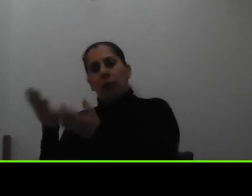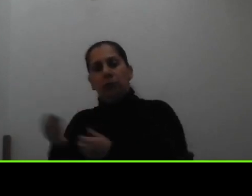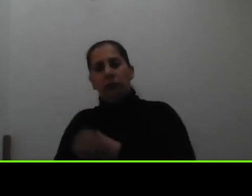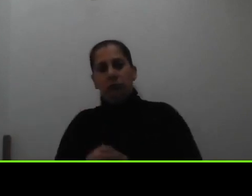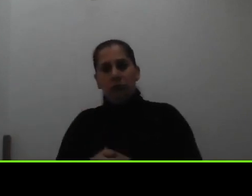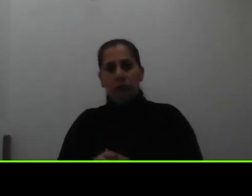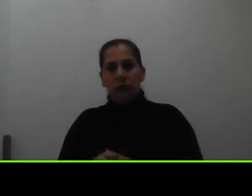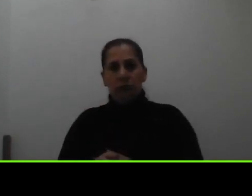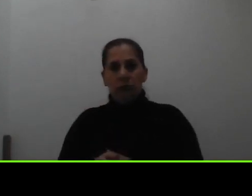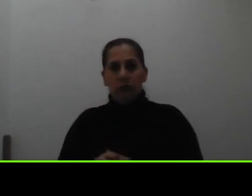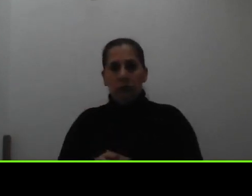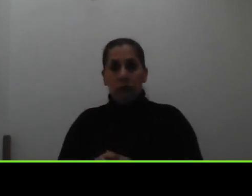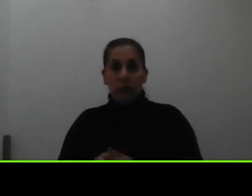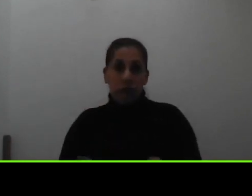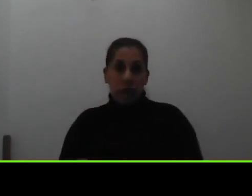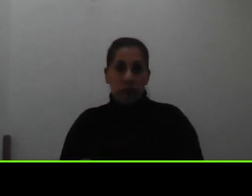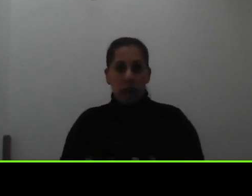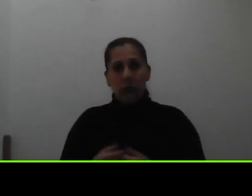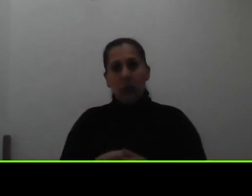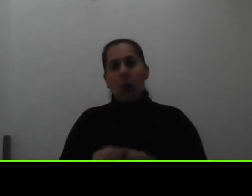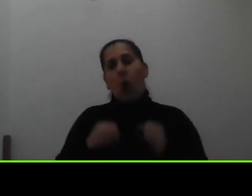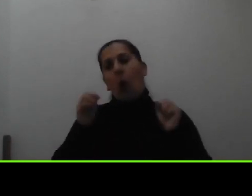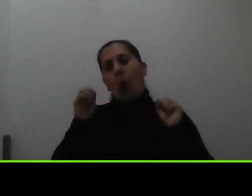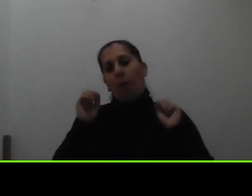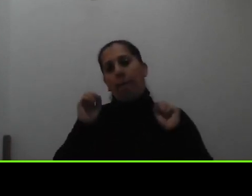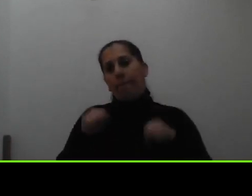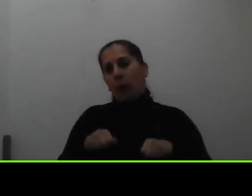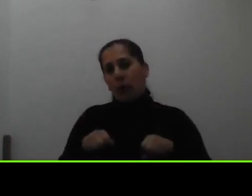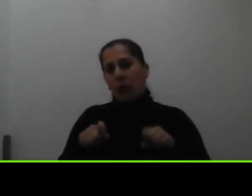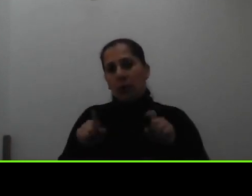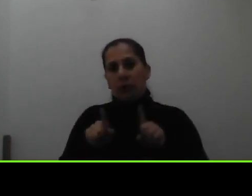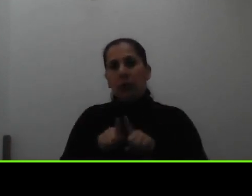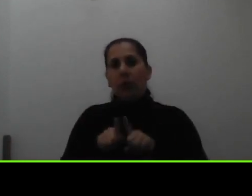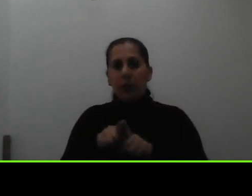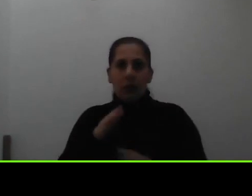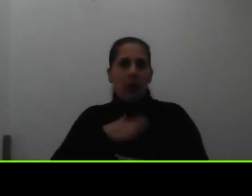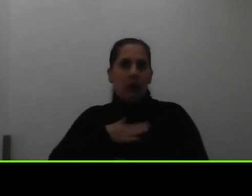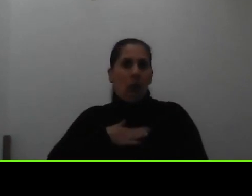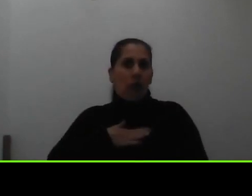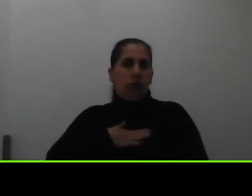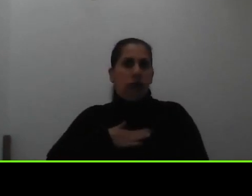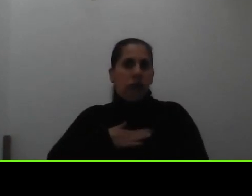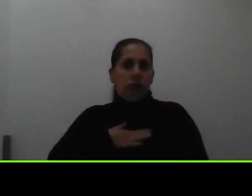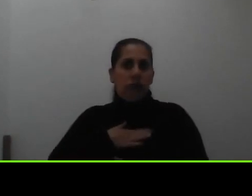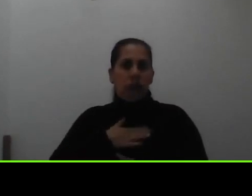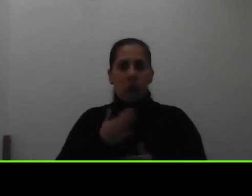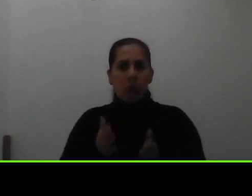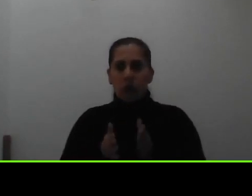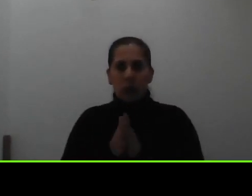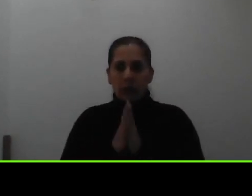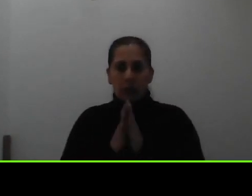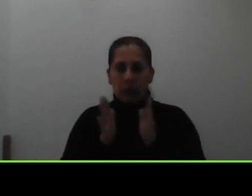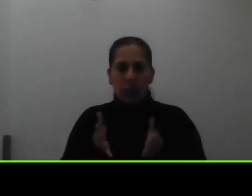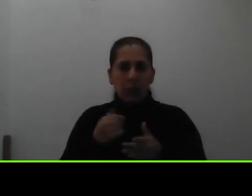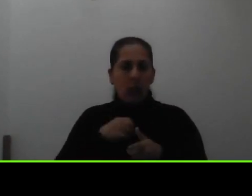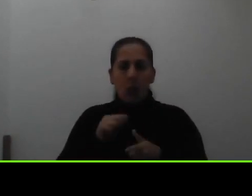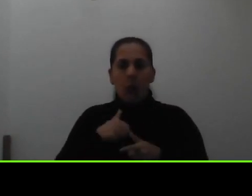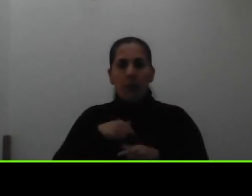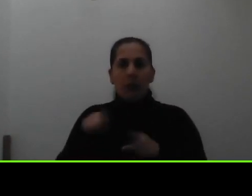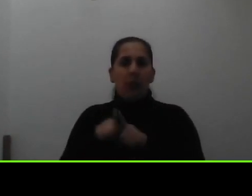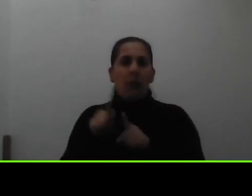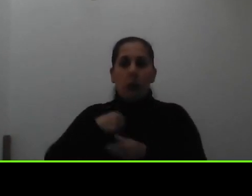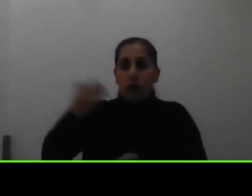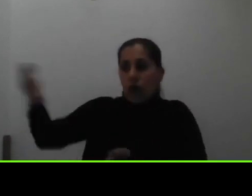y podría ser más bien que yo como solicitante o alguno de mis hermanos recibe